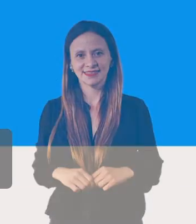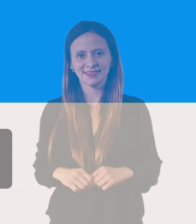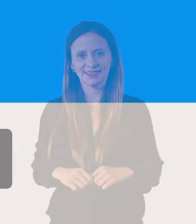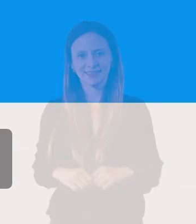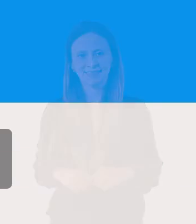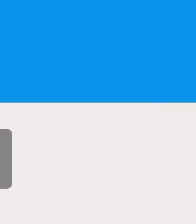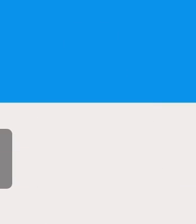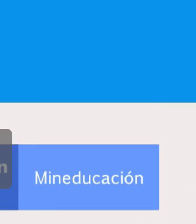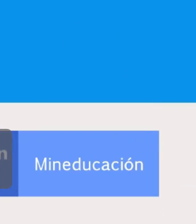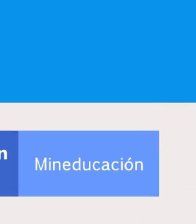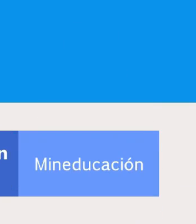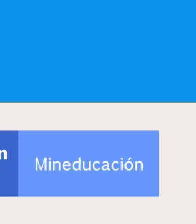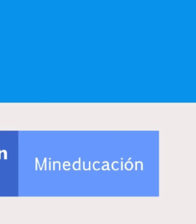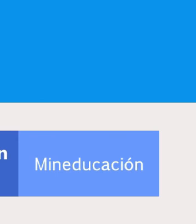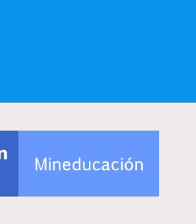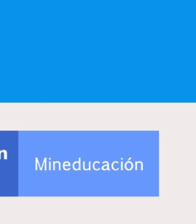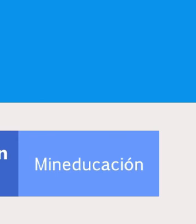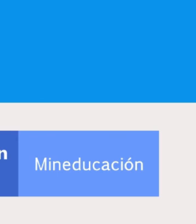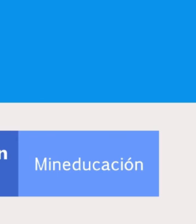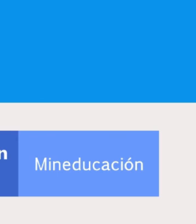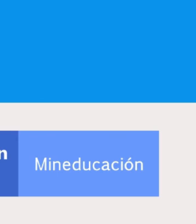relación con el aprendizaje.